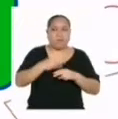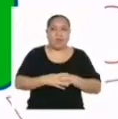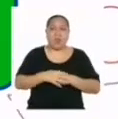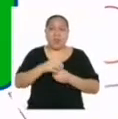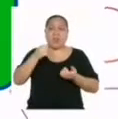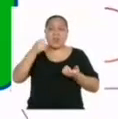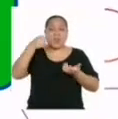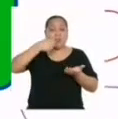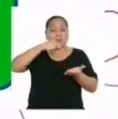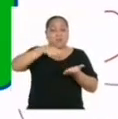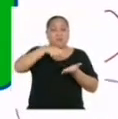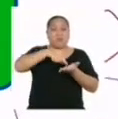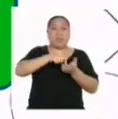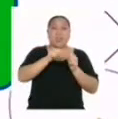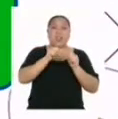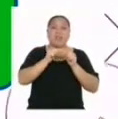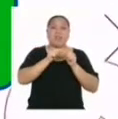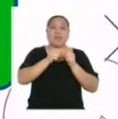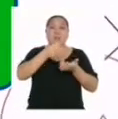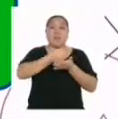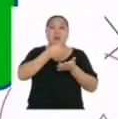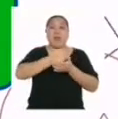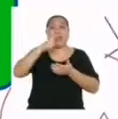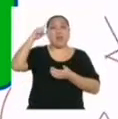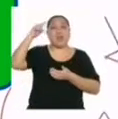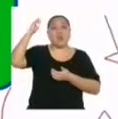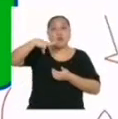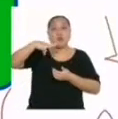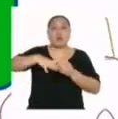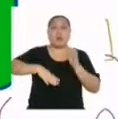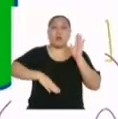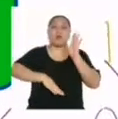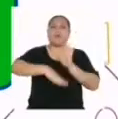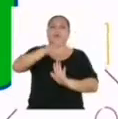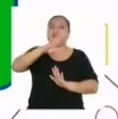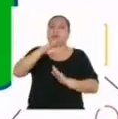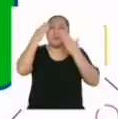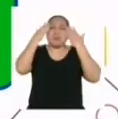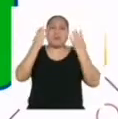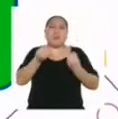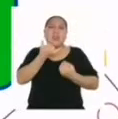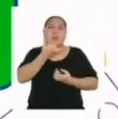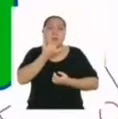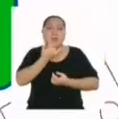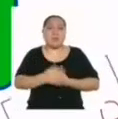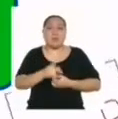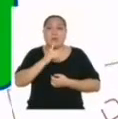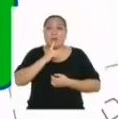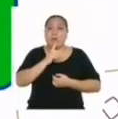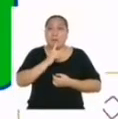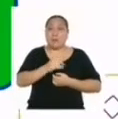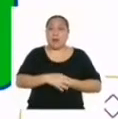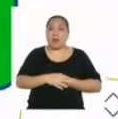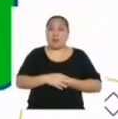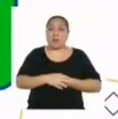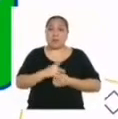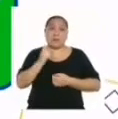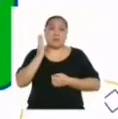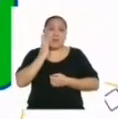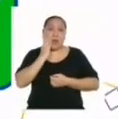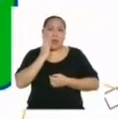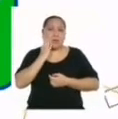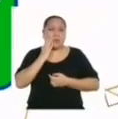del recibo de luz se ha disparado hasta el cielo. Y no sabemos por qué. Mis papás están muy preocupados, porque nunca antes nos había pasado.